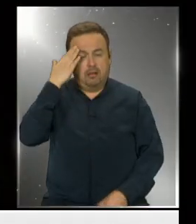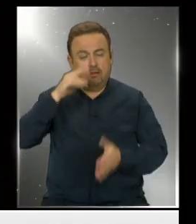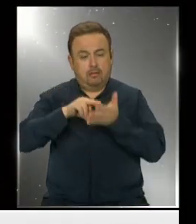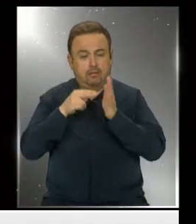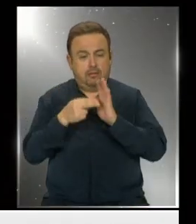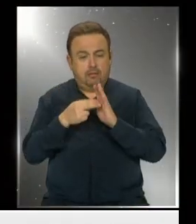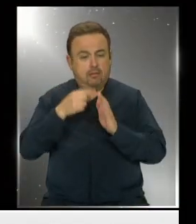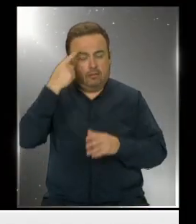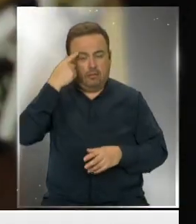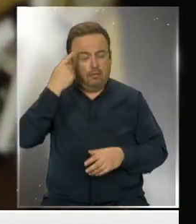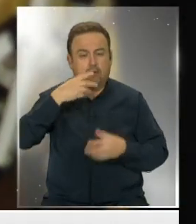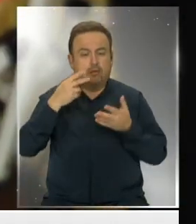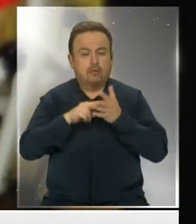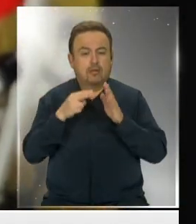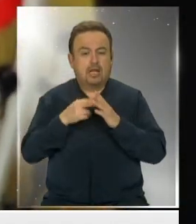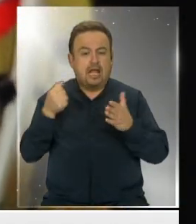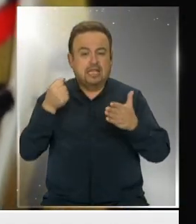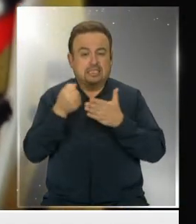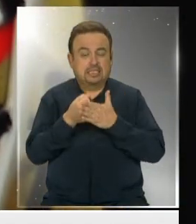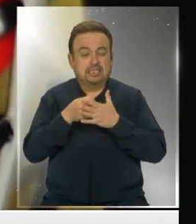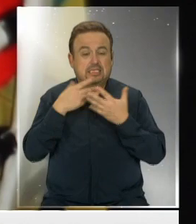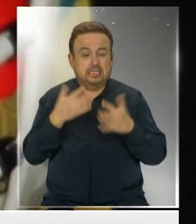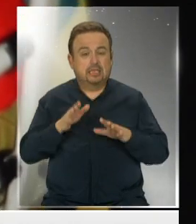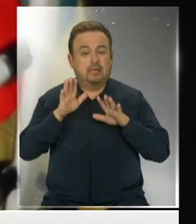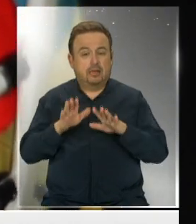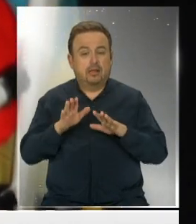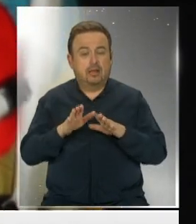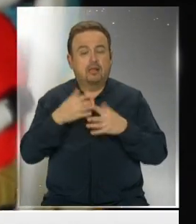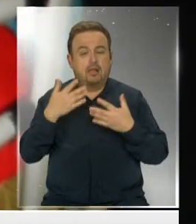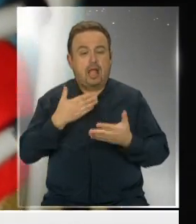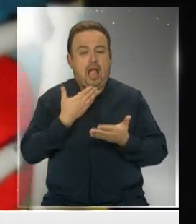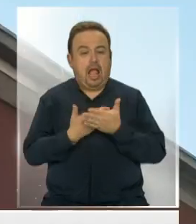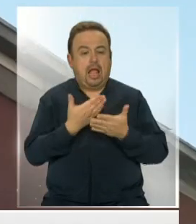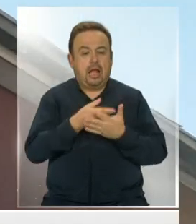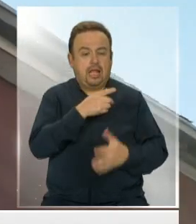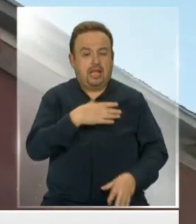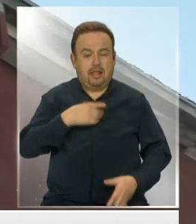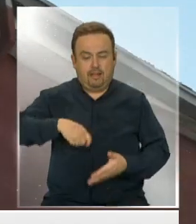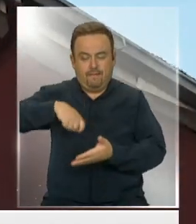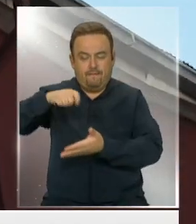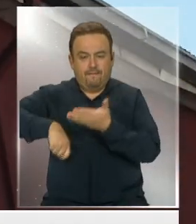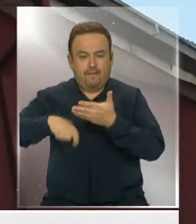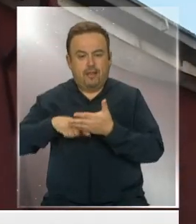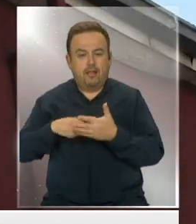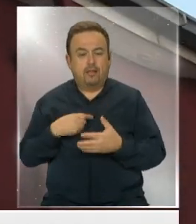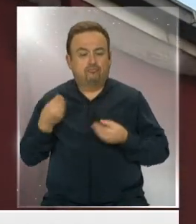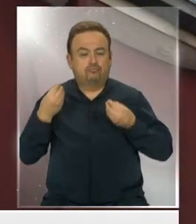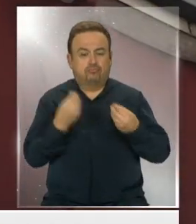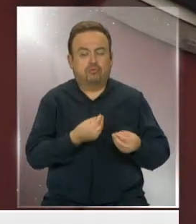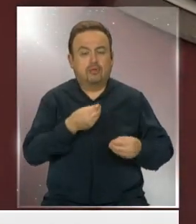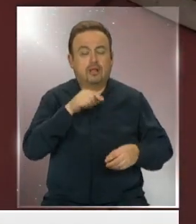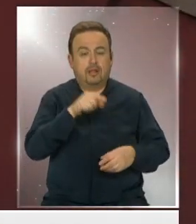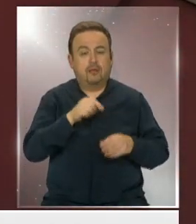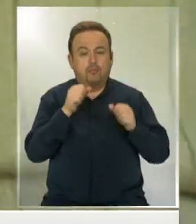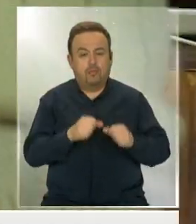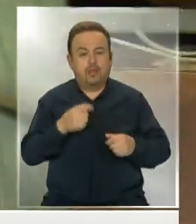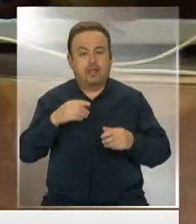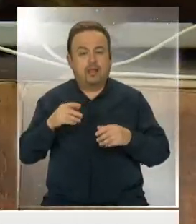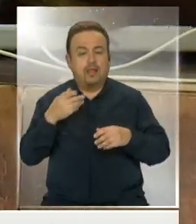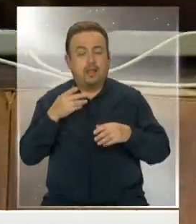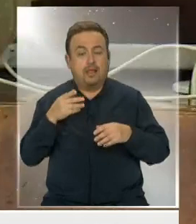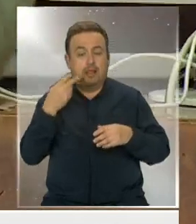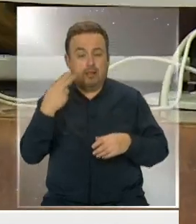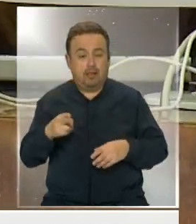e inconsciencia producto de un accidente, estado que habría sido aprovechado para que firmara un poder y un mandato con el cual se vendió